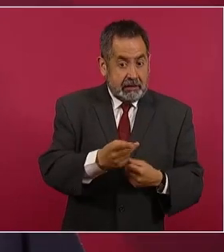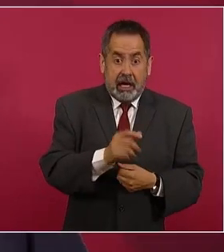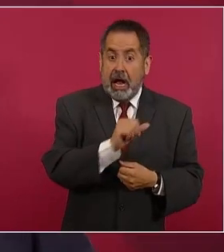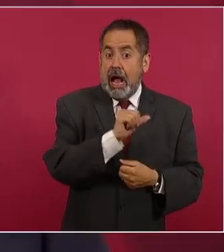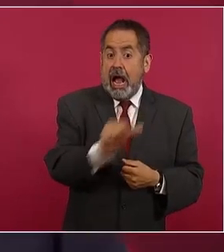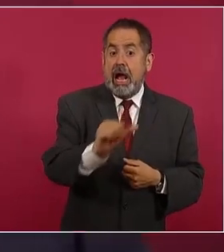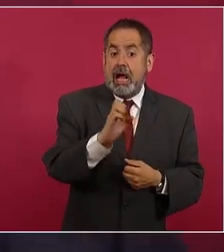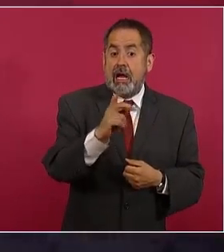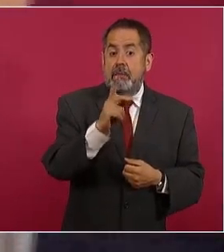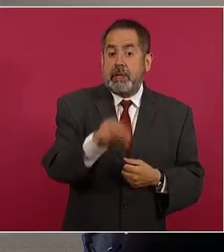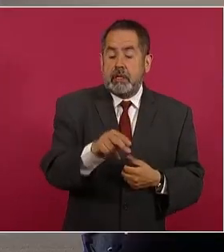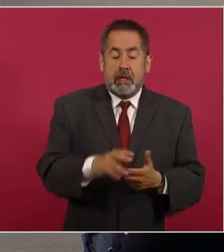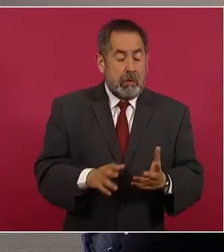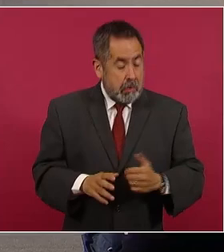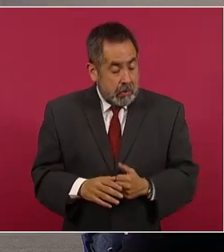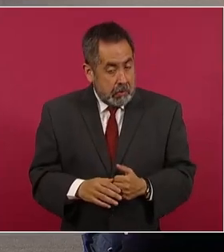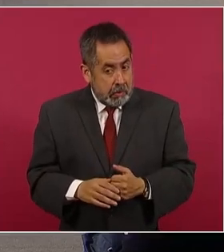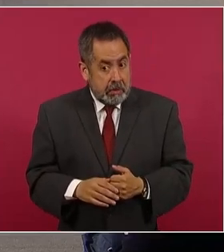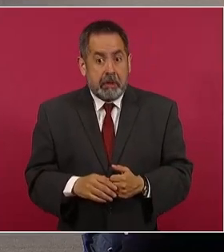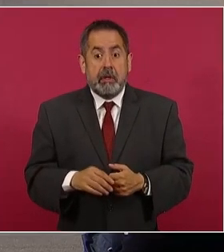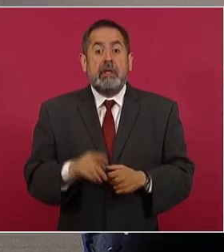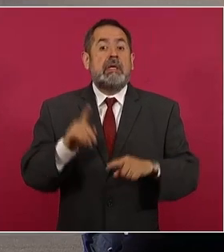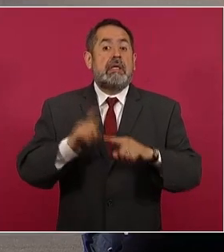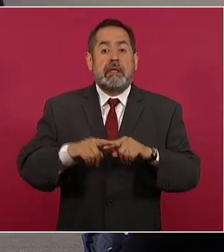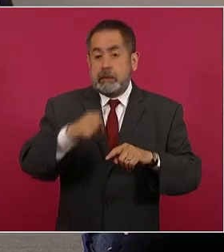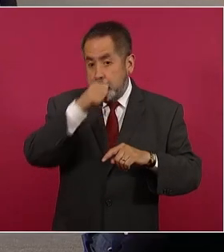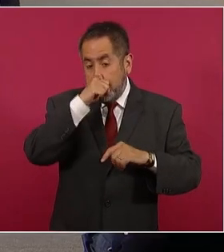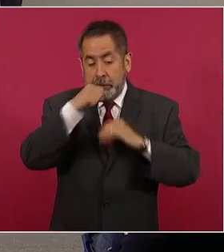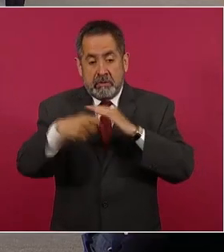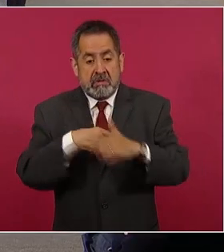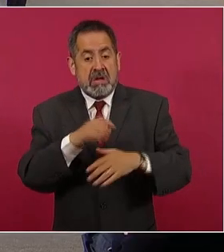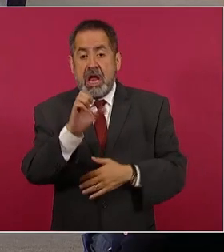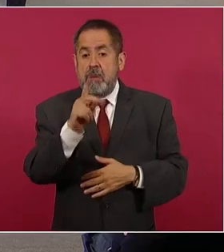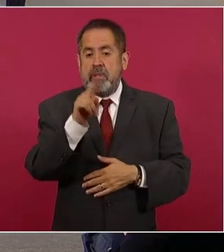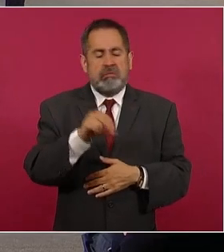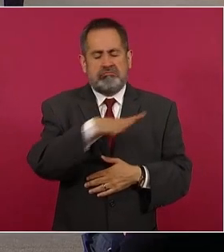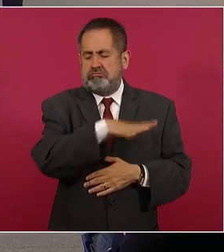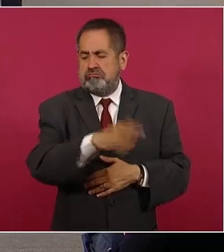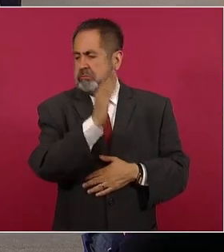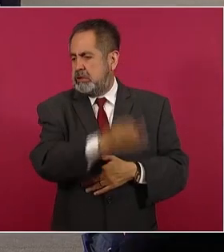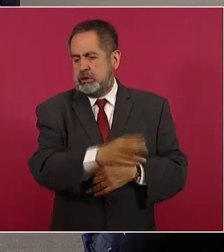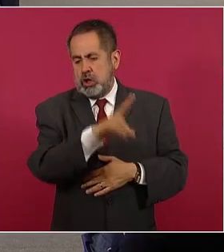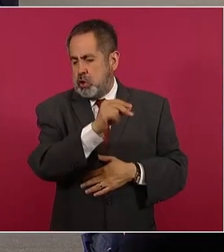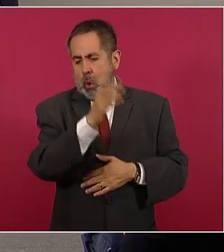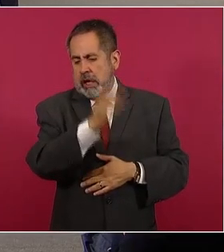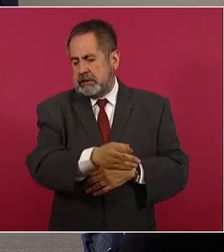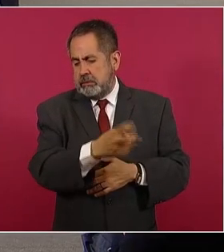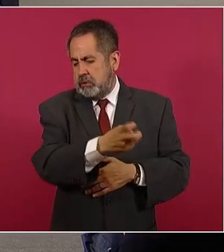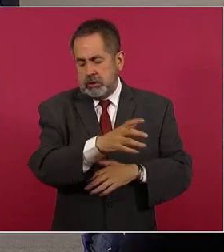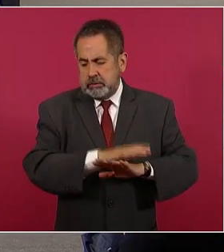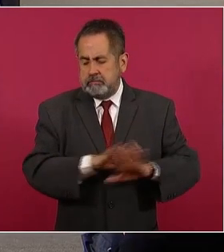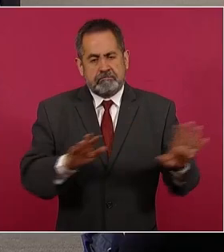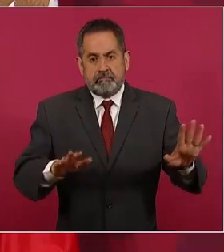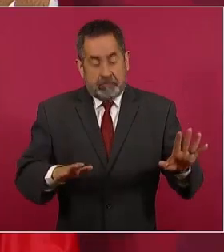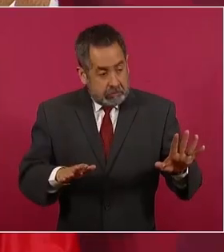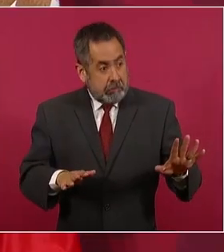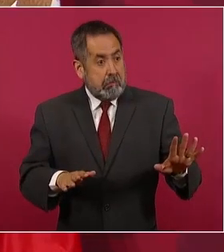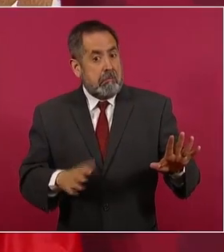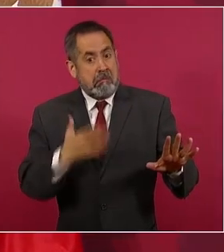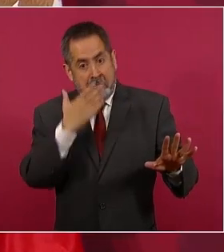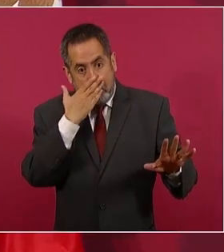Y tengo información que no aceptó el presidente Peña.